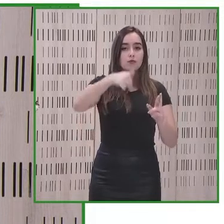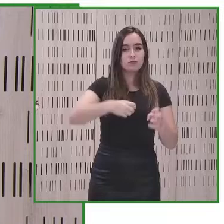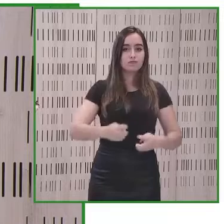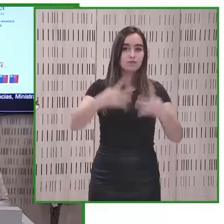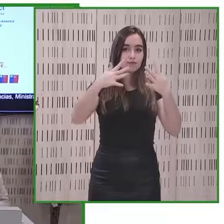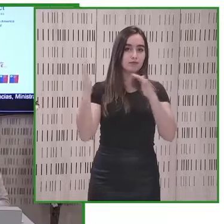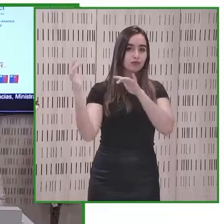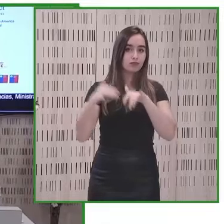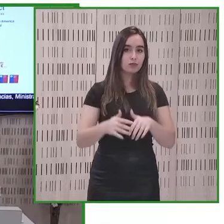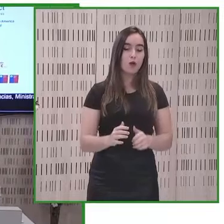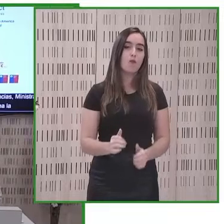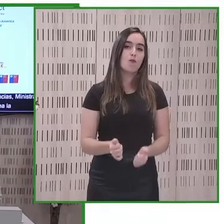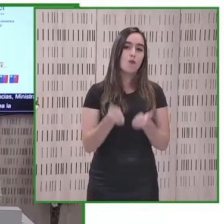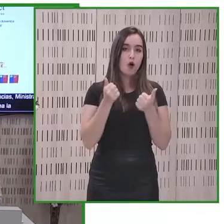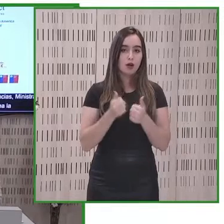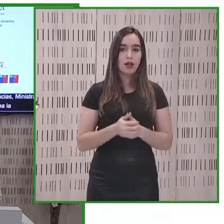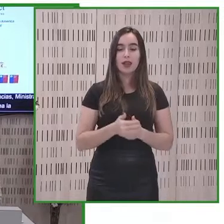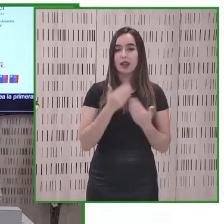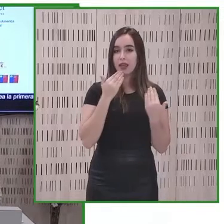muchísimas gracias